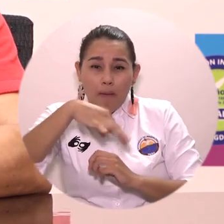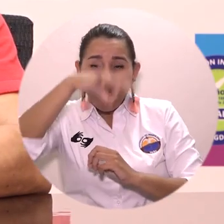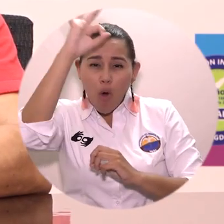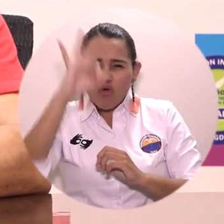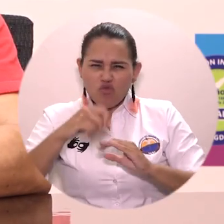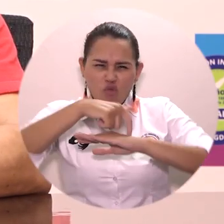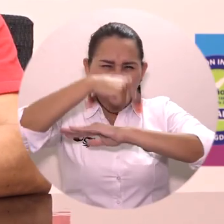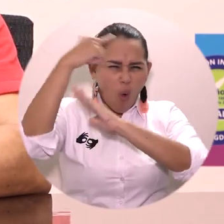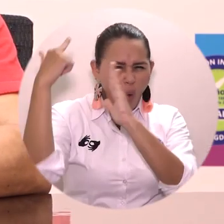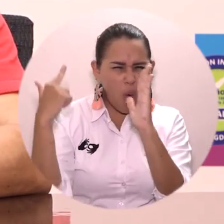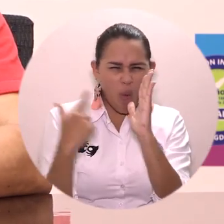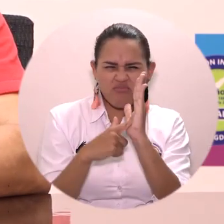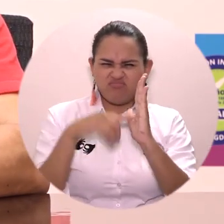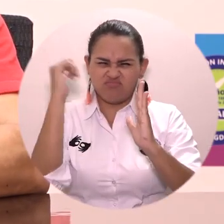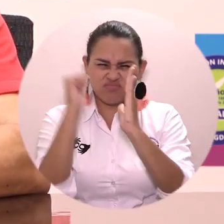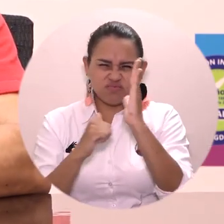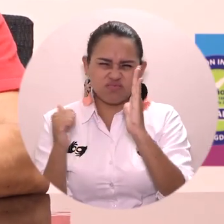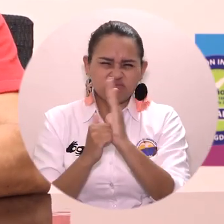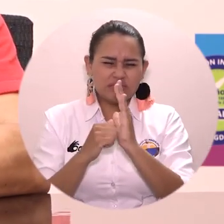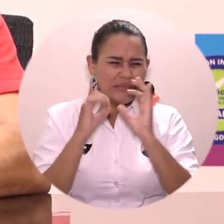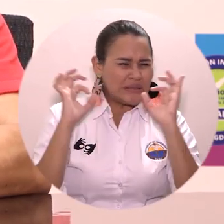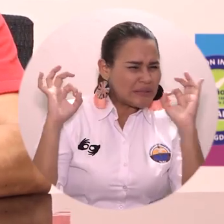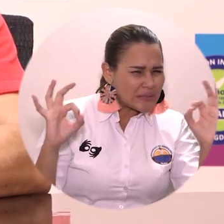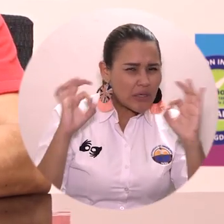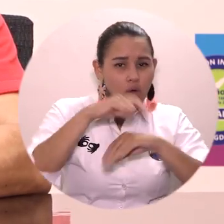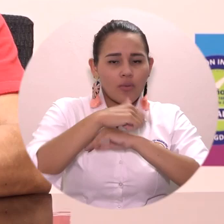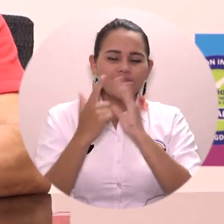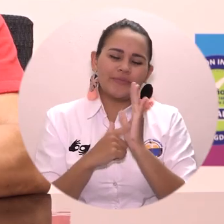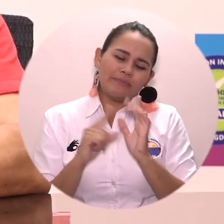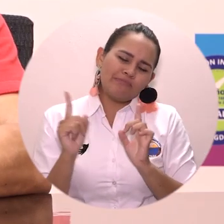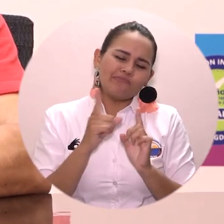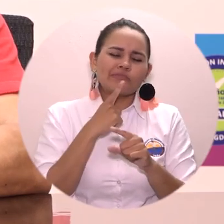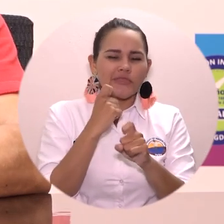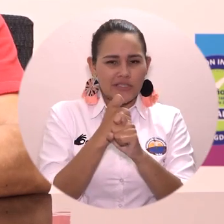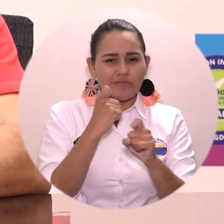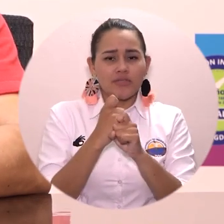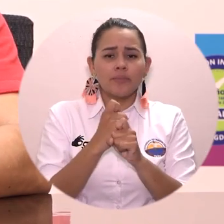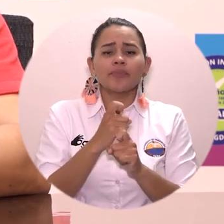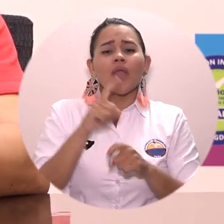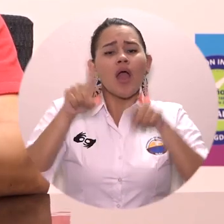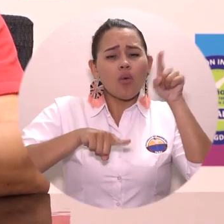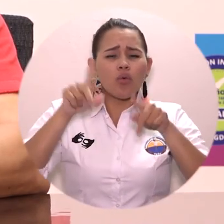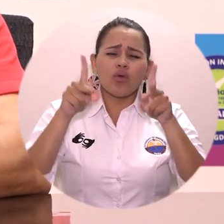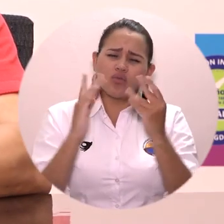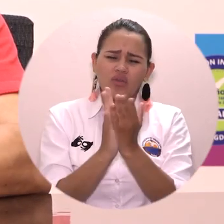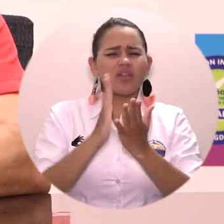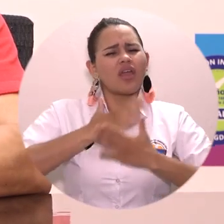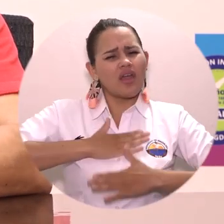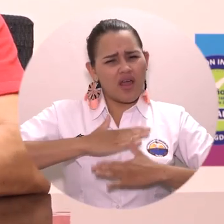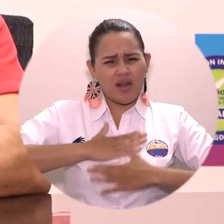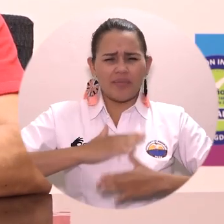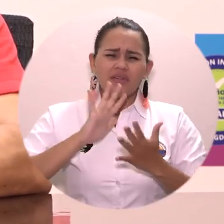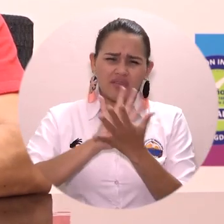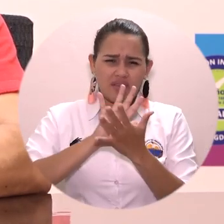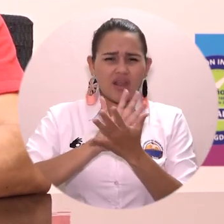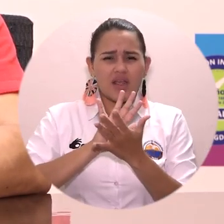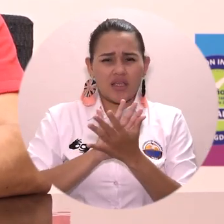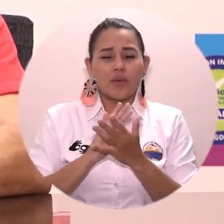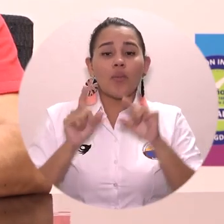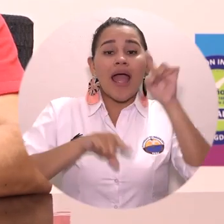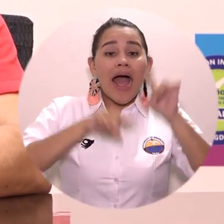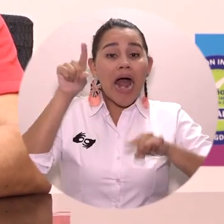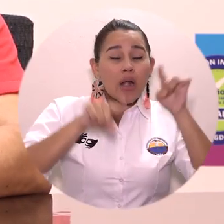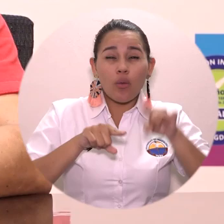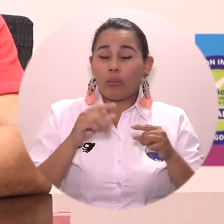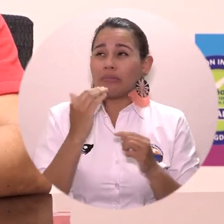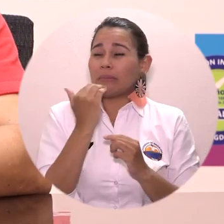de los planes de estudio y quiero decirle a los estudiantes que tengan tranquilidad en ese sentido. Los cursos que no se puedan desarrollar vamos a expedir en el día